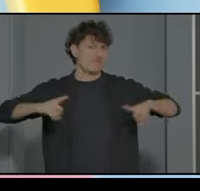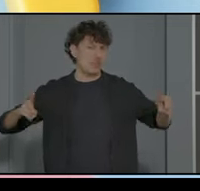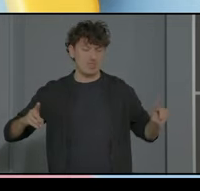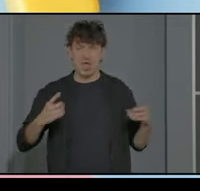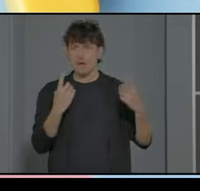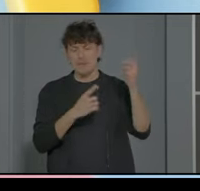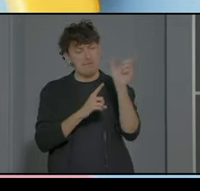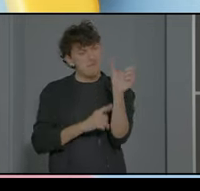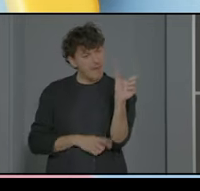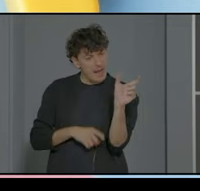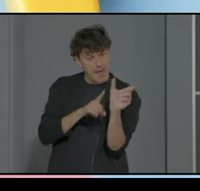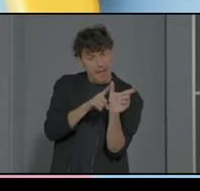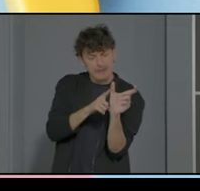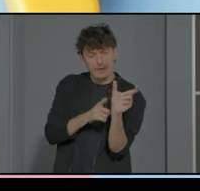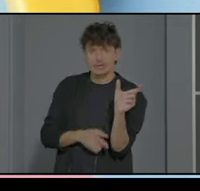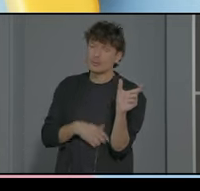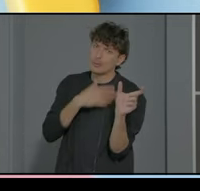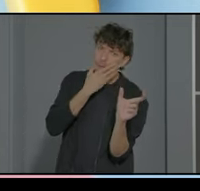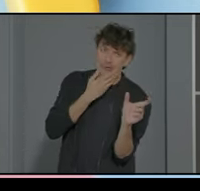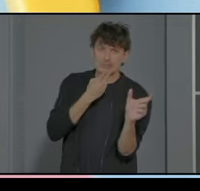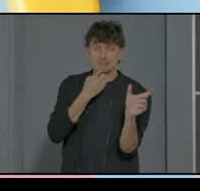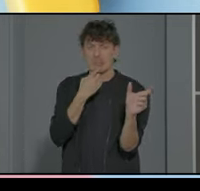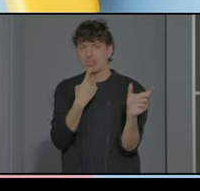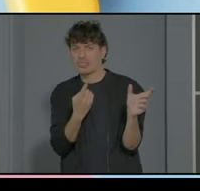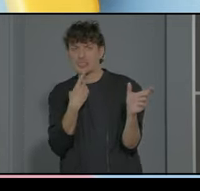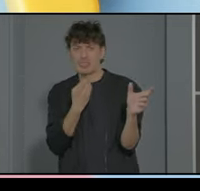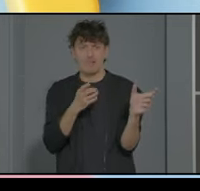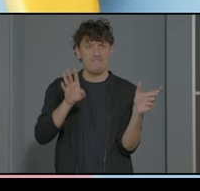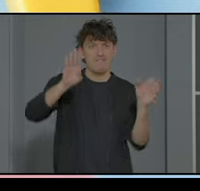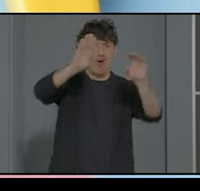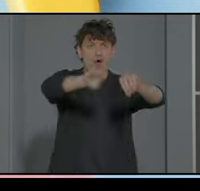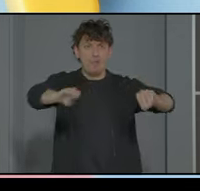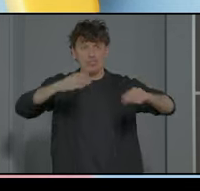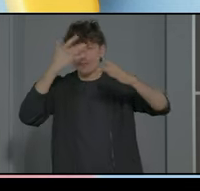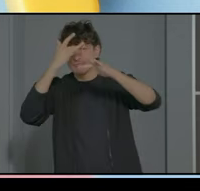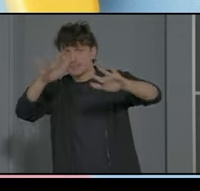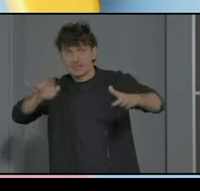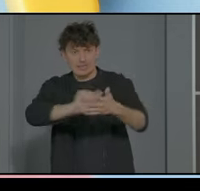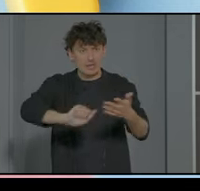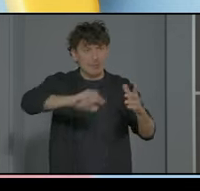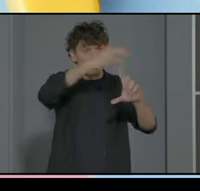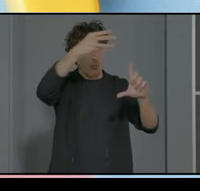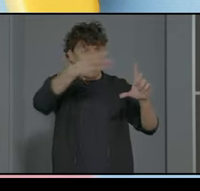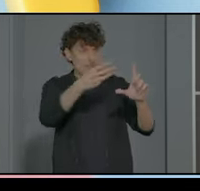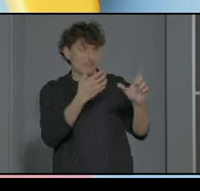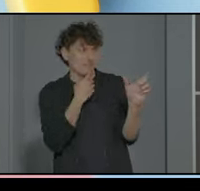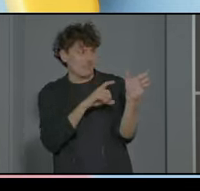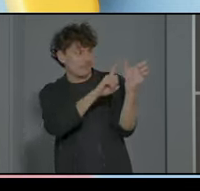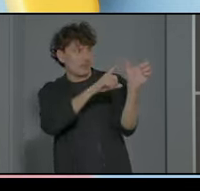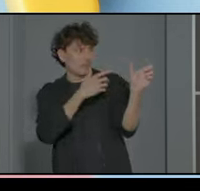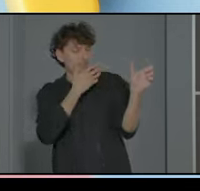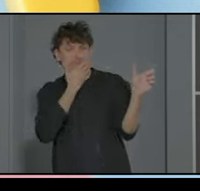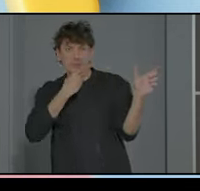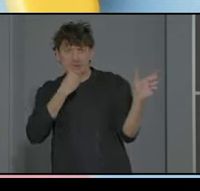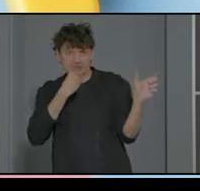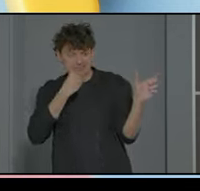palabras que bueno son bonitas y se dicen en formaciones de estas y se escriben y quedan guay en una página pero detrás